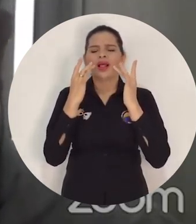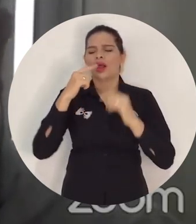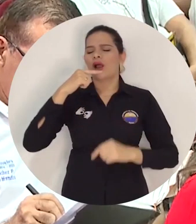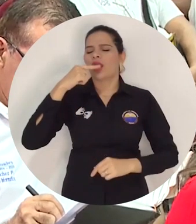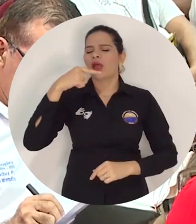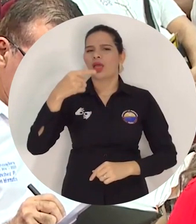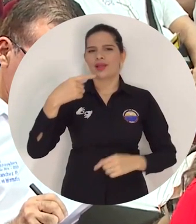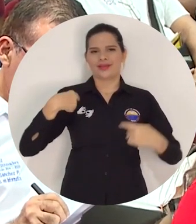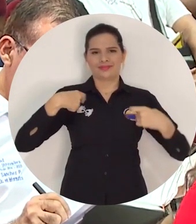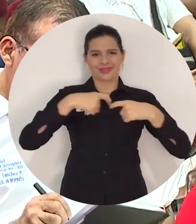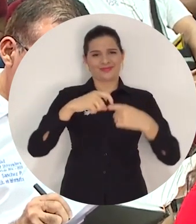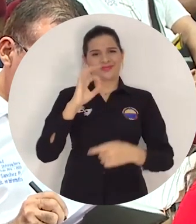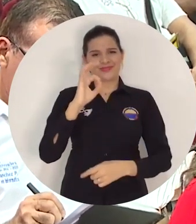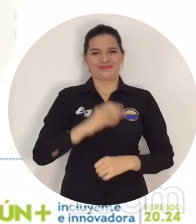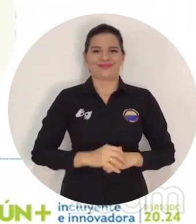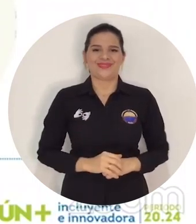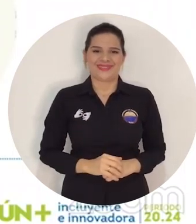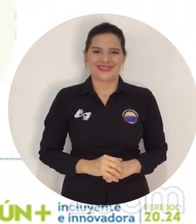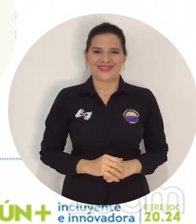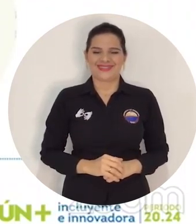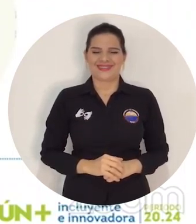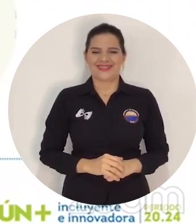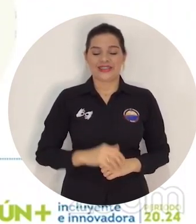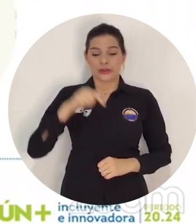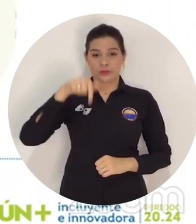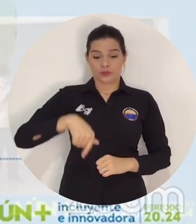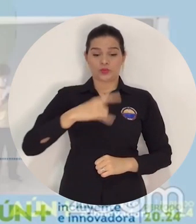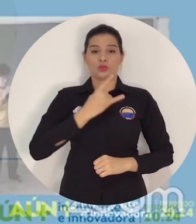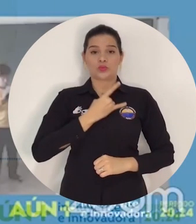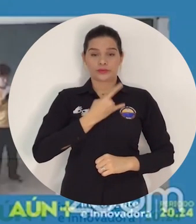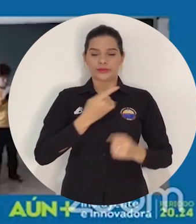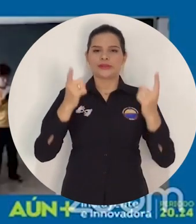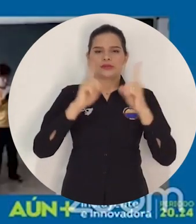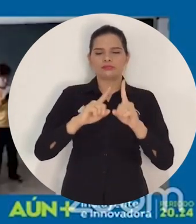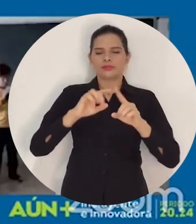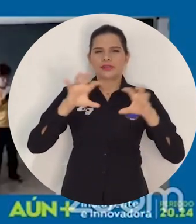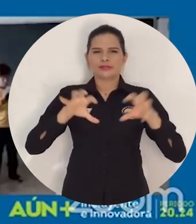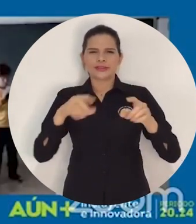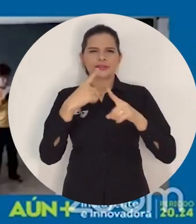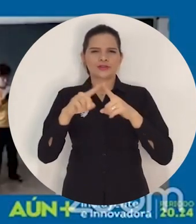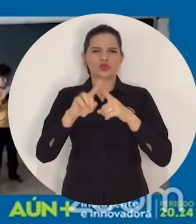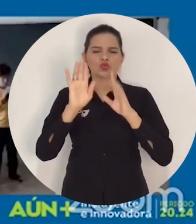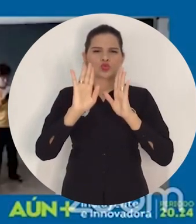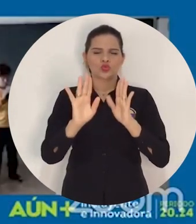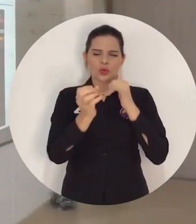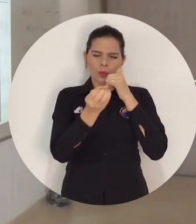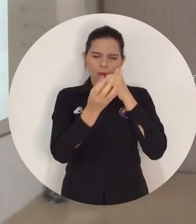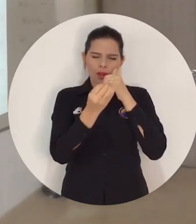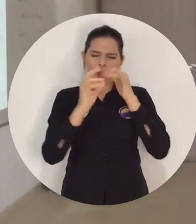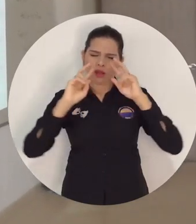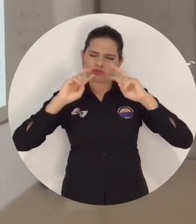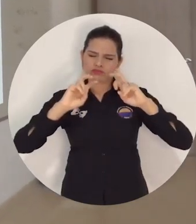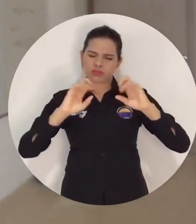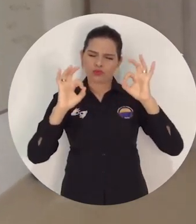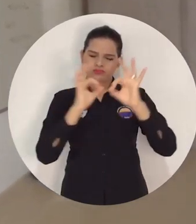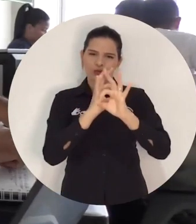formar docentes. Si hay algo que es realmente humanizante es la palabra y la palabra que deriva